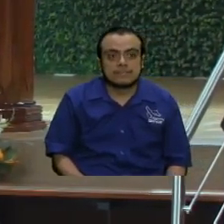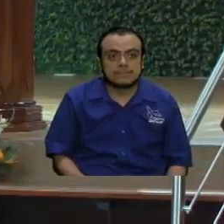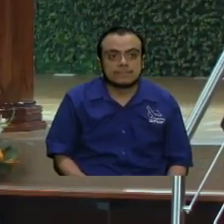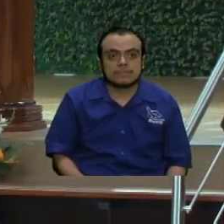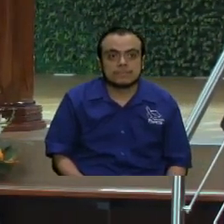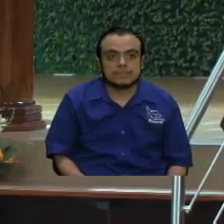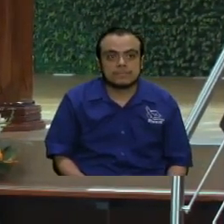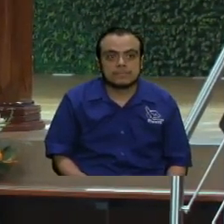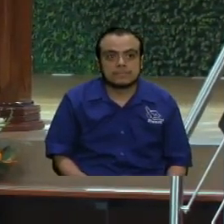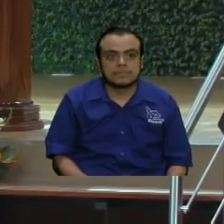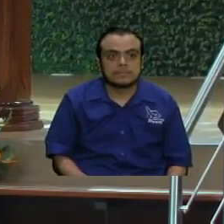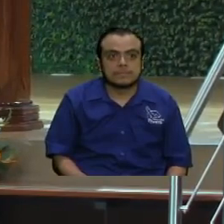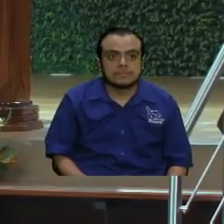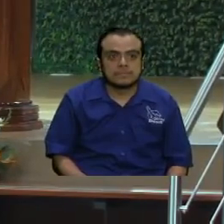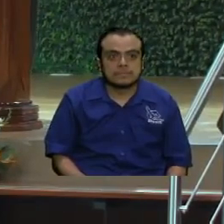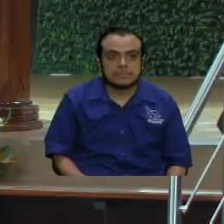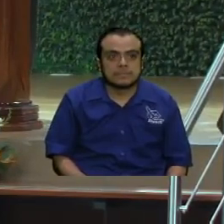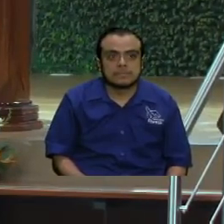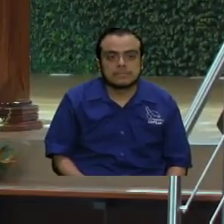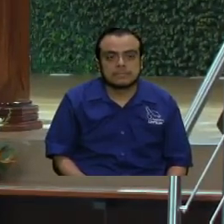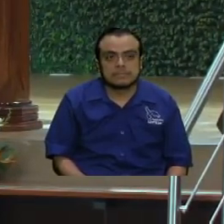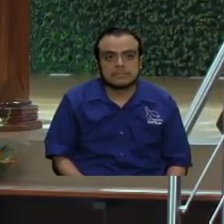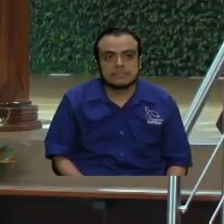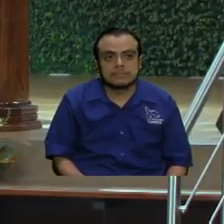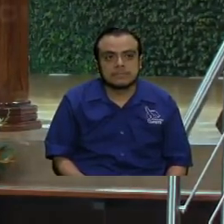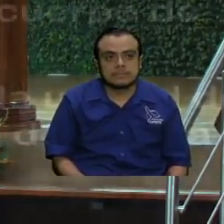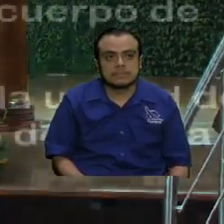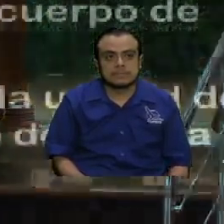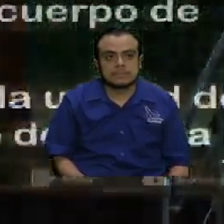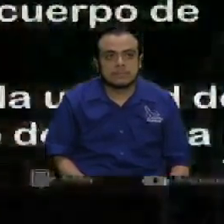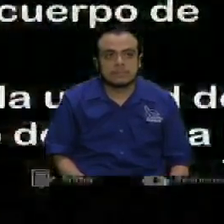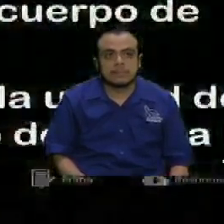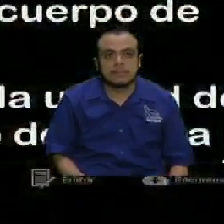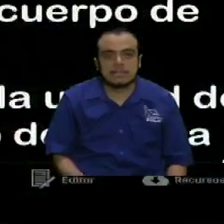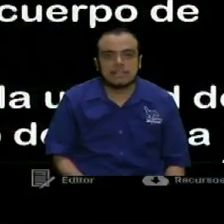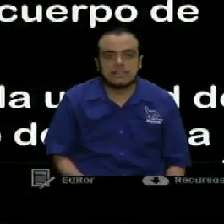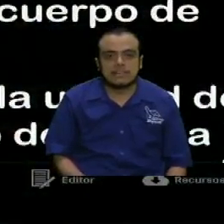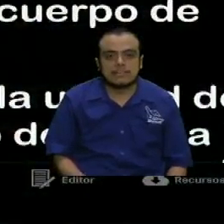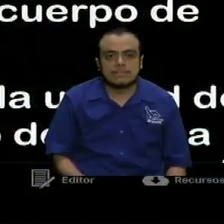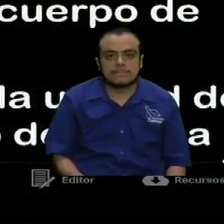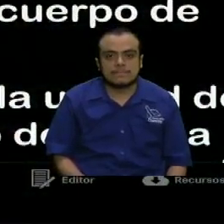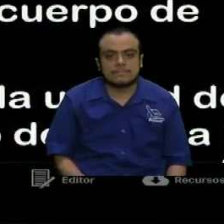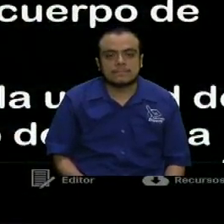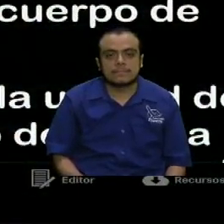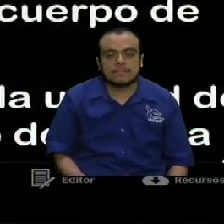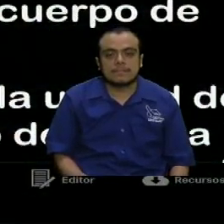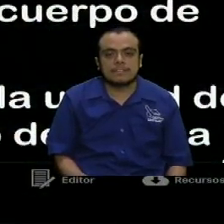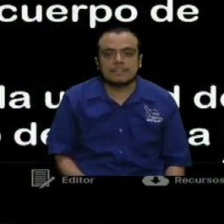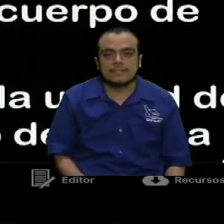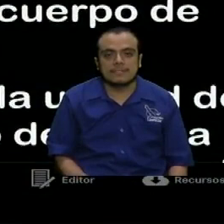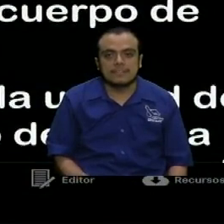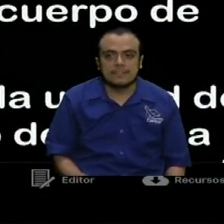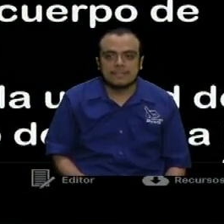Bueno, a lo mejor no me meto ahí, ¿verdad? Me da mucha tentación, pero ya voy a llegar ahí también.